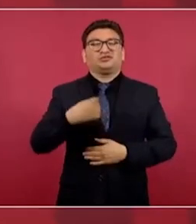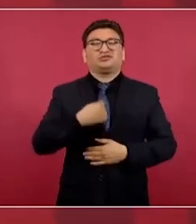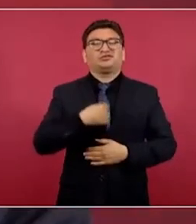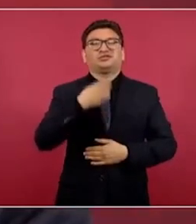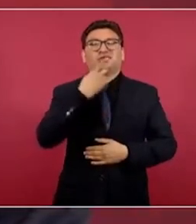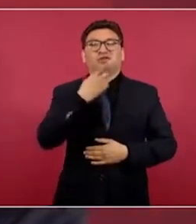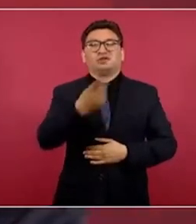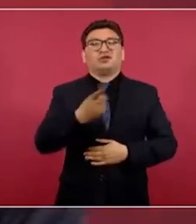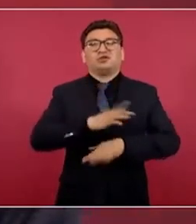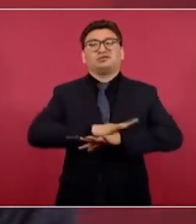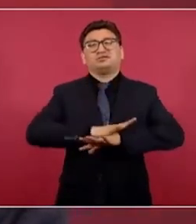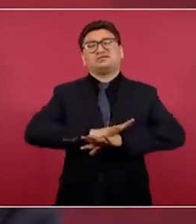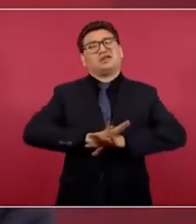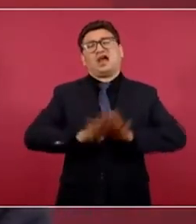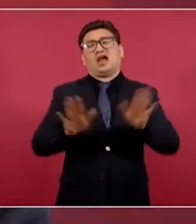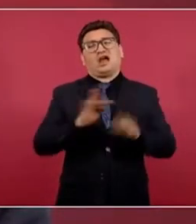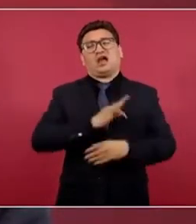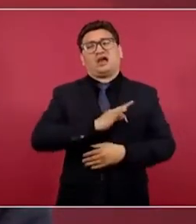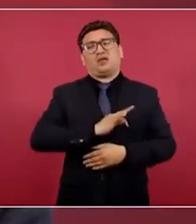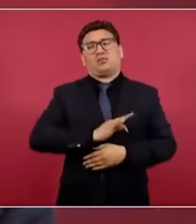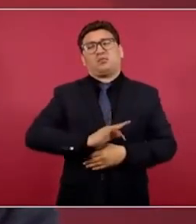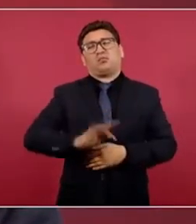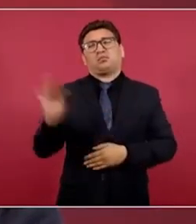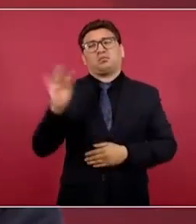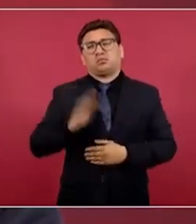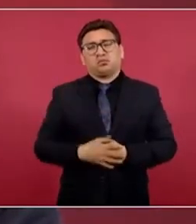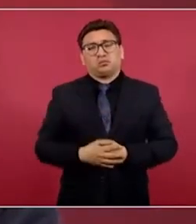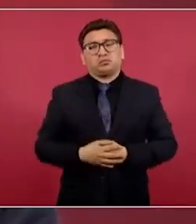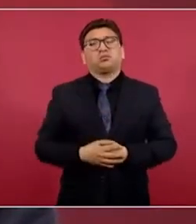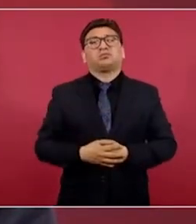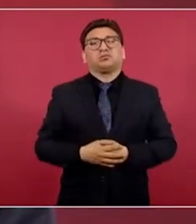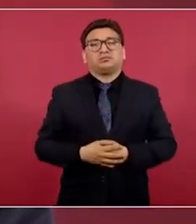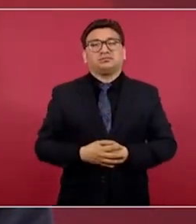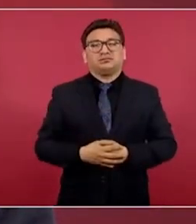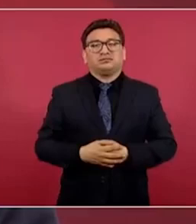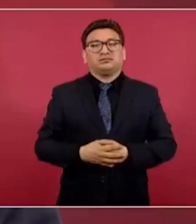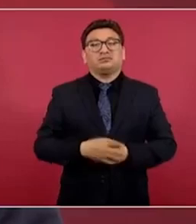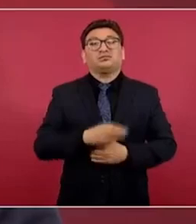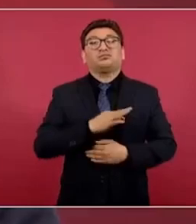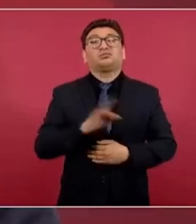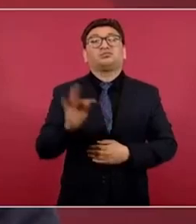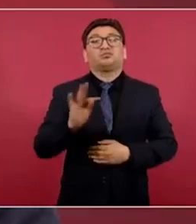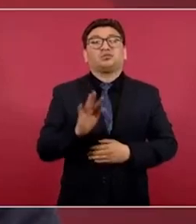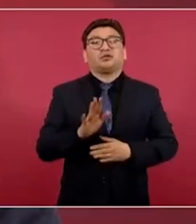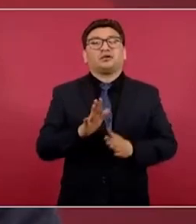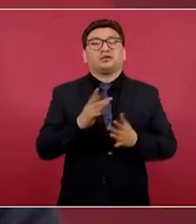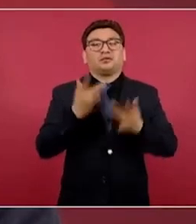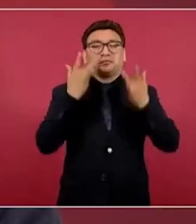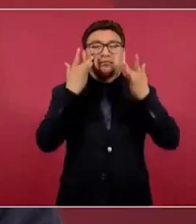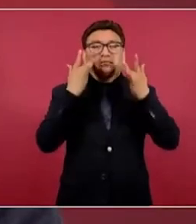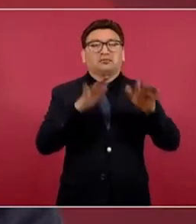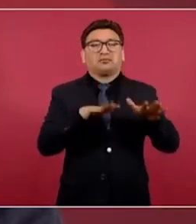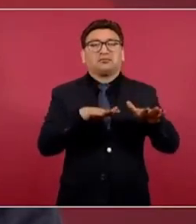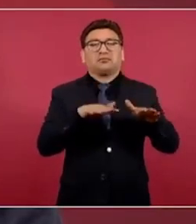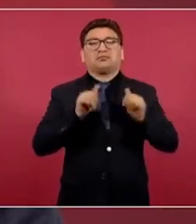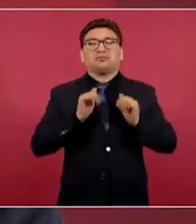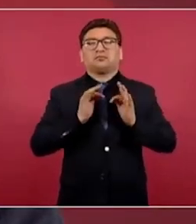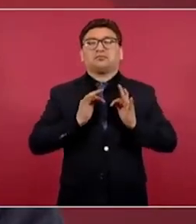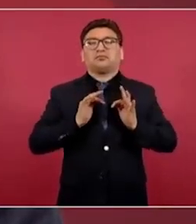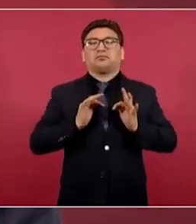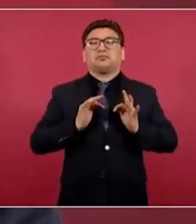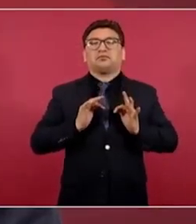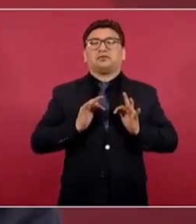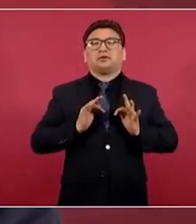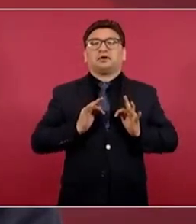me puedo retirar, tranquilo,